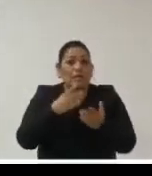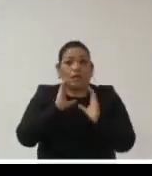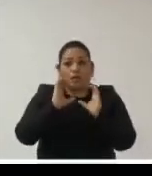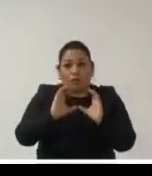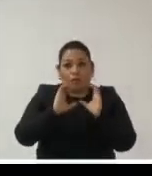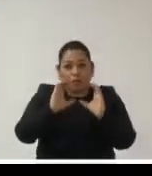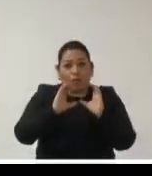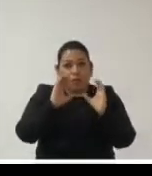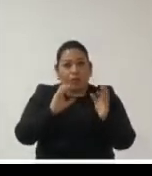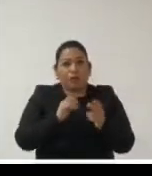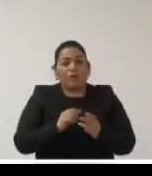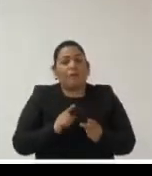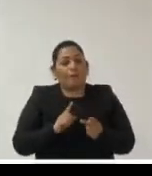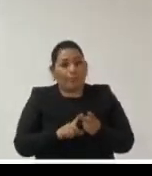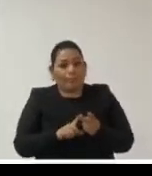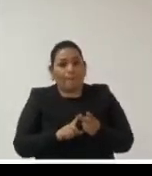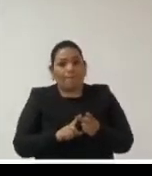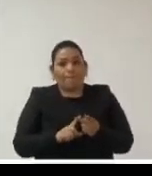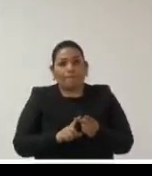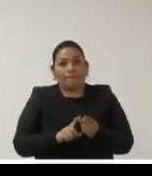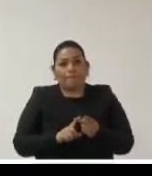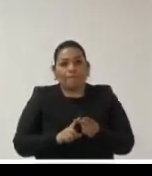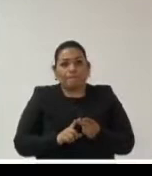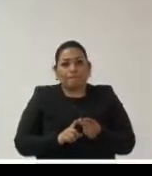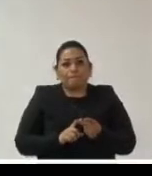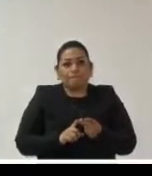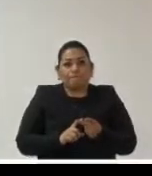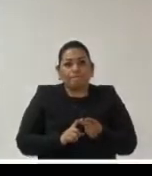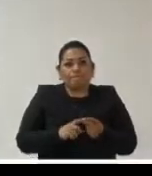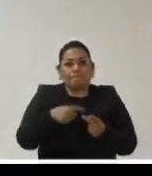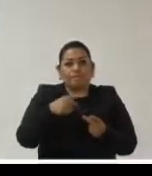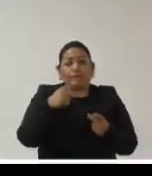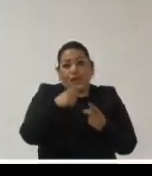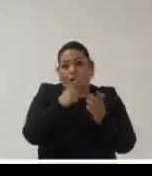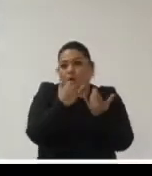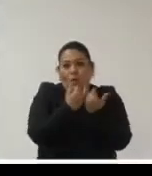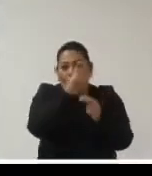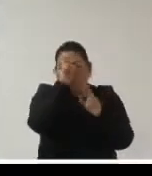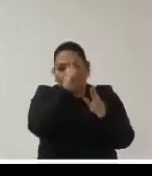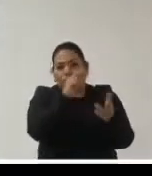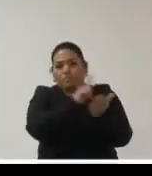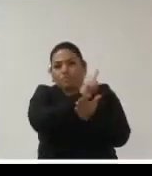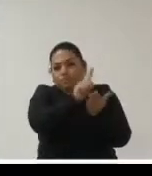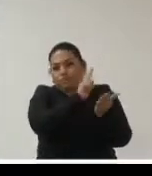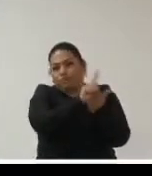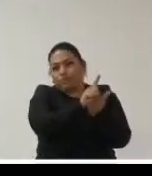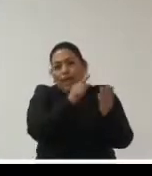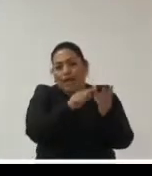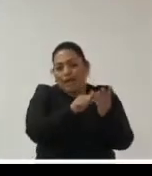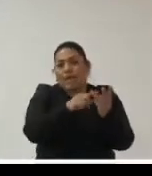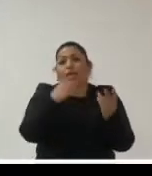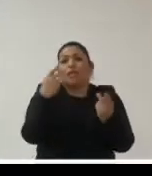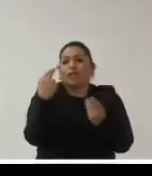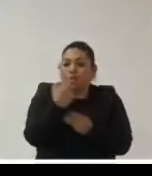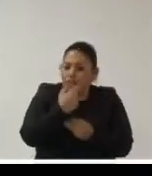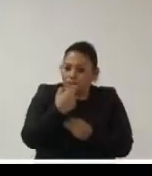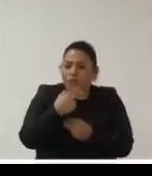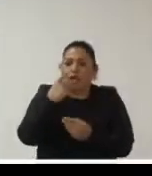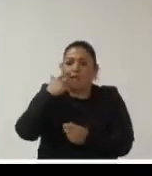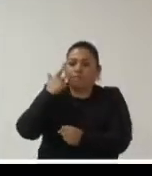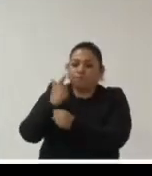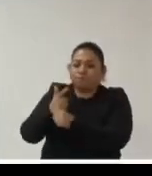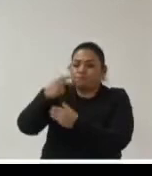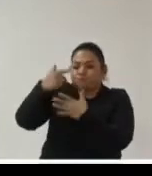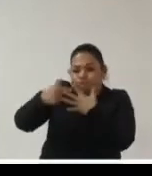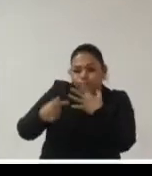solo en situaciones excepcionales no responder a los plazos que establece la ley hemos insistido en la necesidad para generar confianza en las medidas